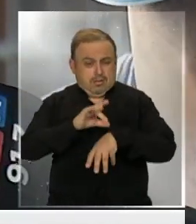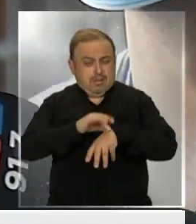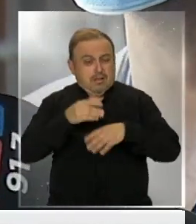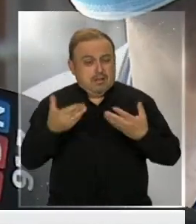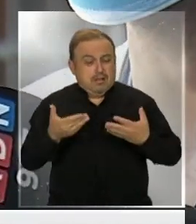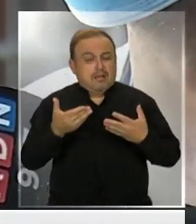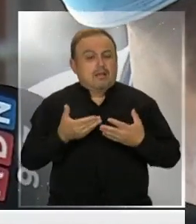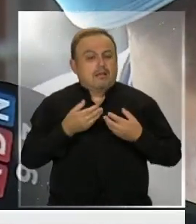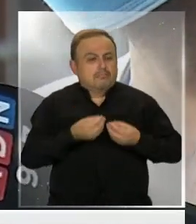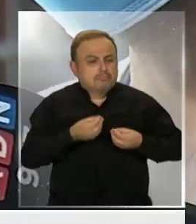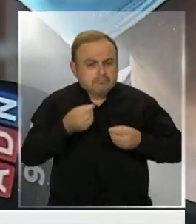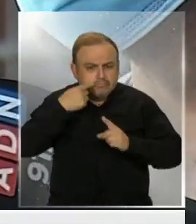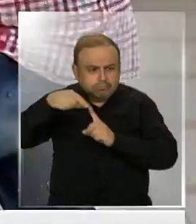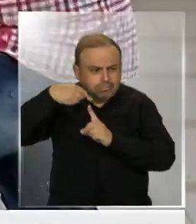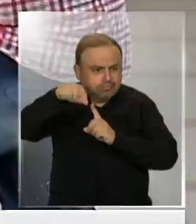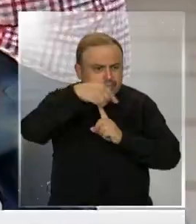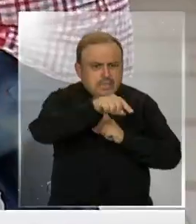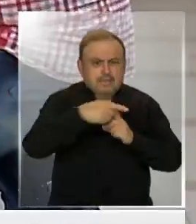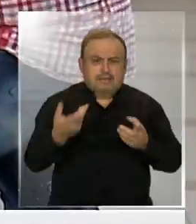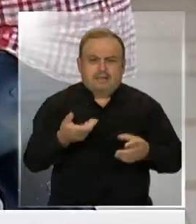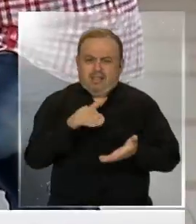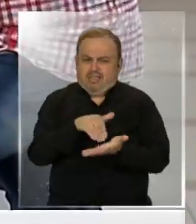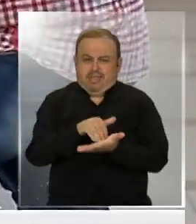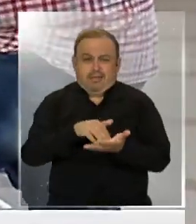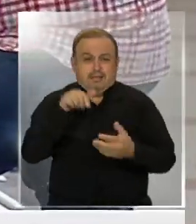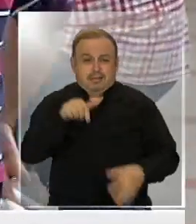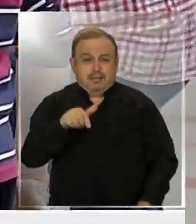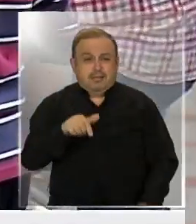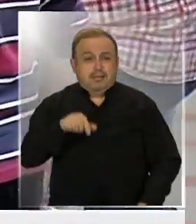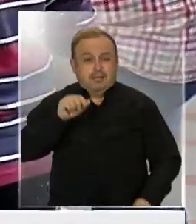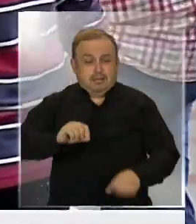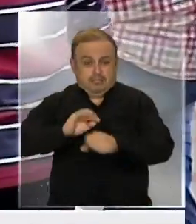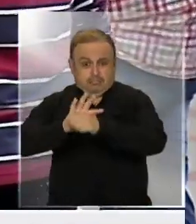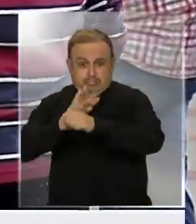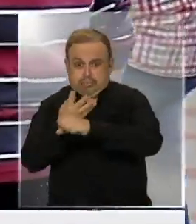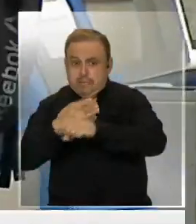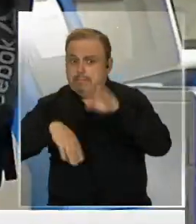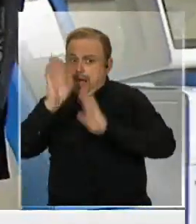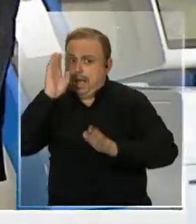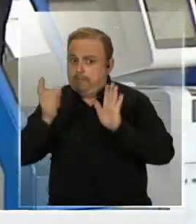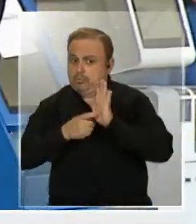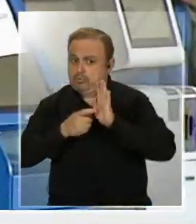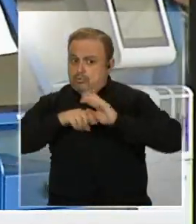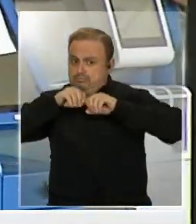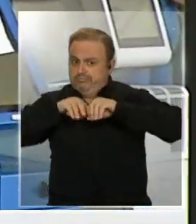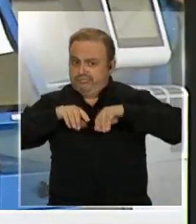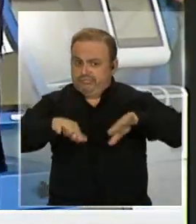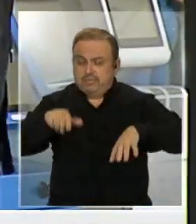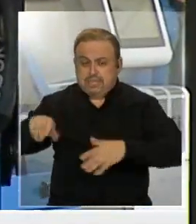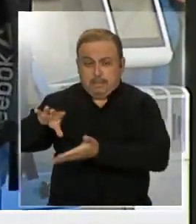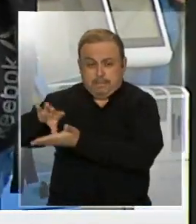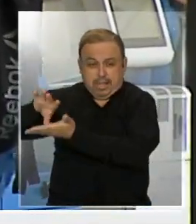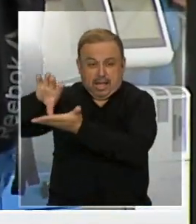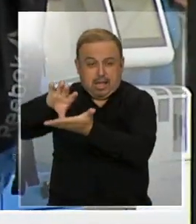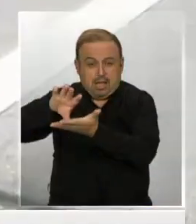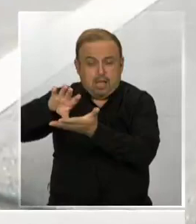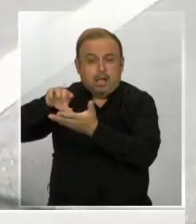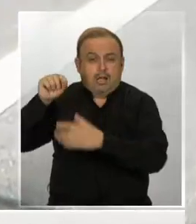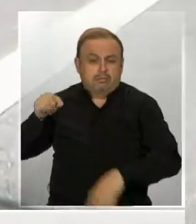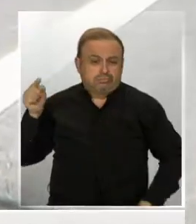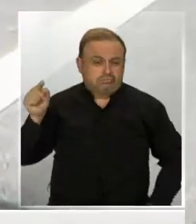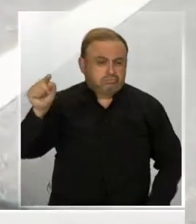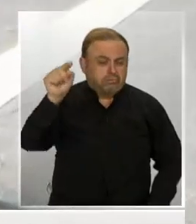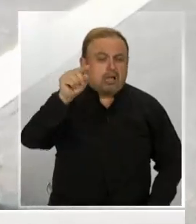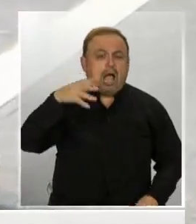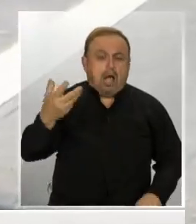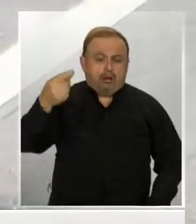para poder darle seguimiento a los pacientes. Una variante mucho más contagiosa que recorrió varios países hasta llegar a Santiago y luego a la